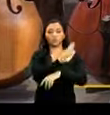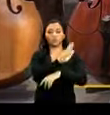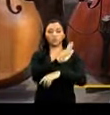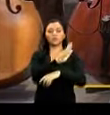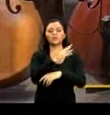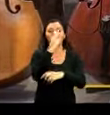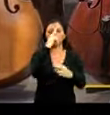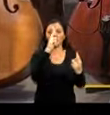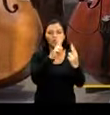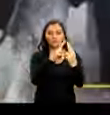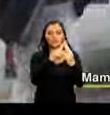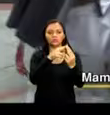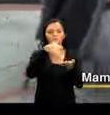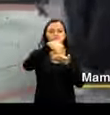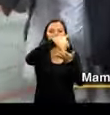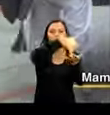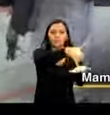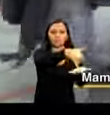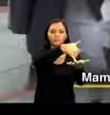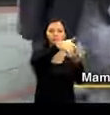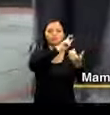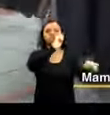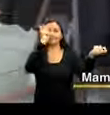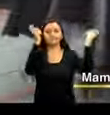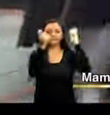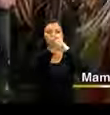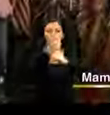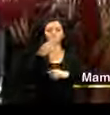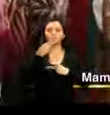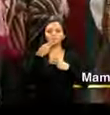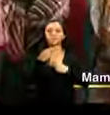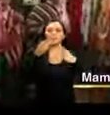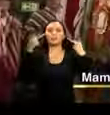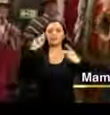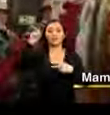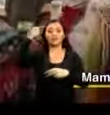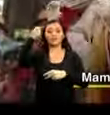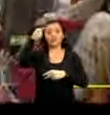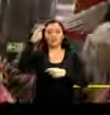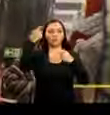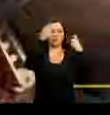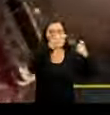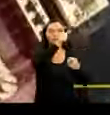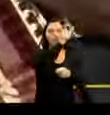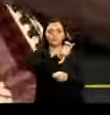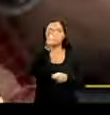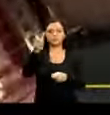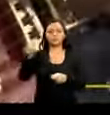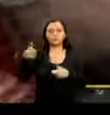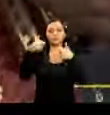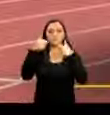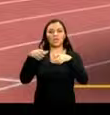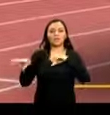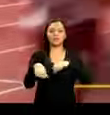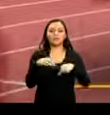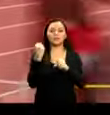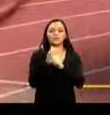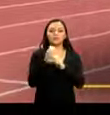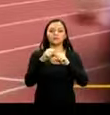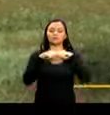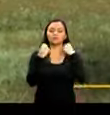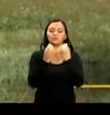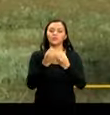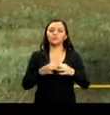Reconocimientos con decoraciones y premiaciones que regulará el reconocimiento público que otorga el Estado a personas por sus méritos y